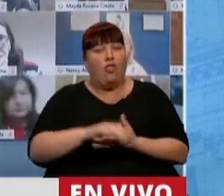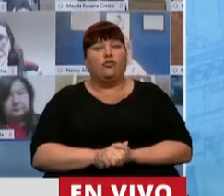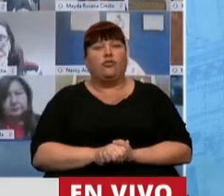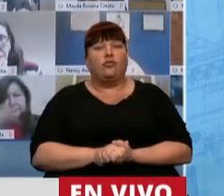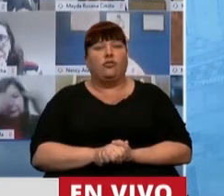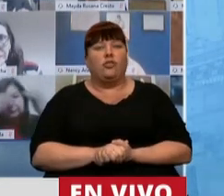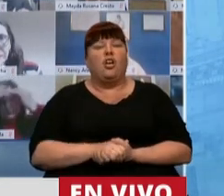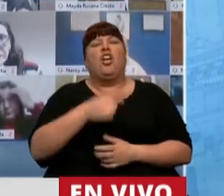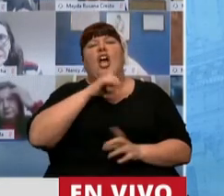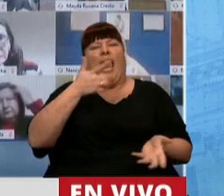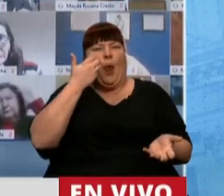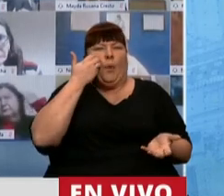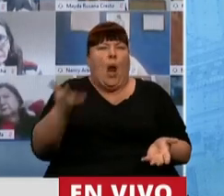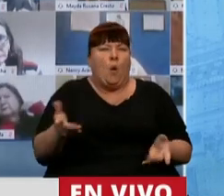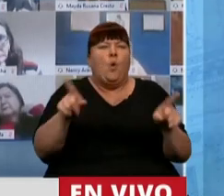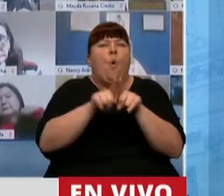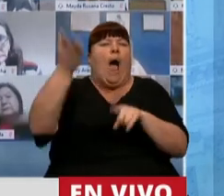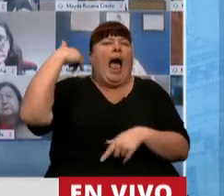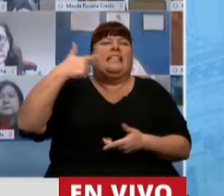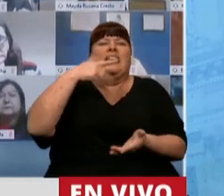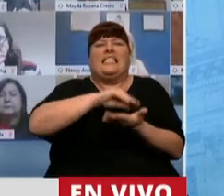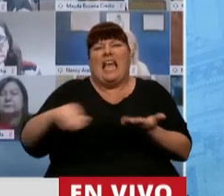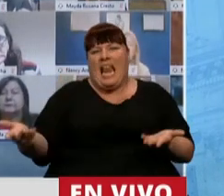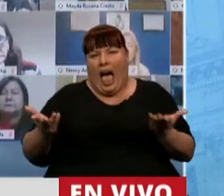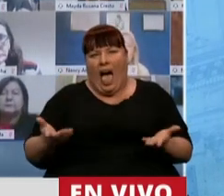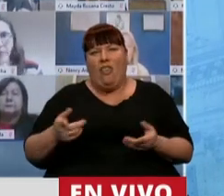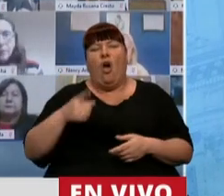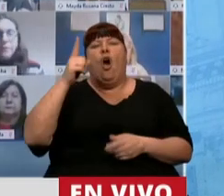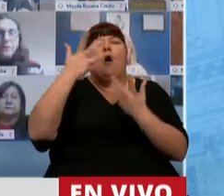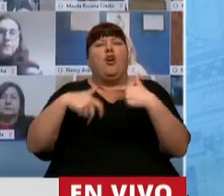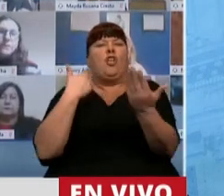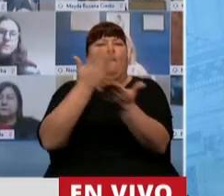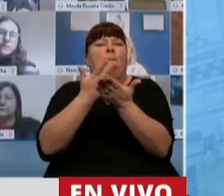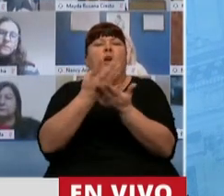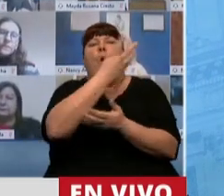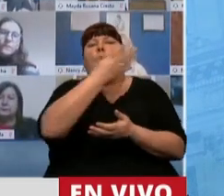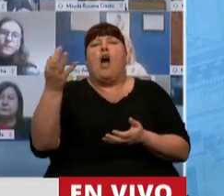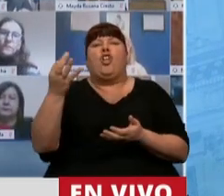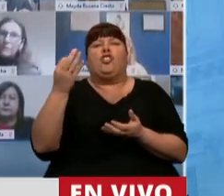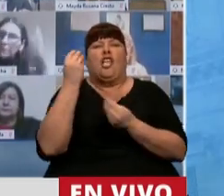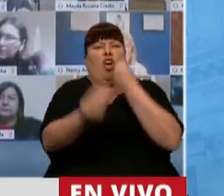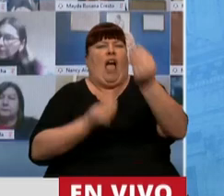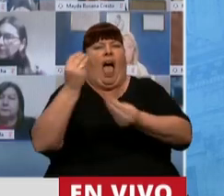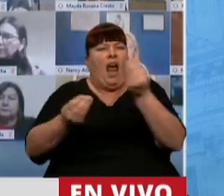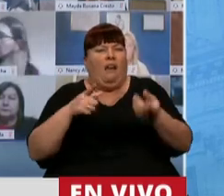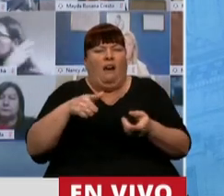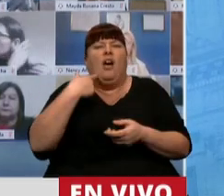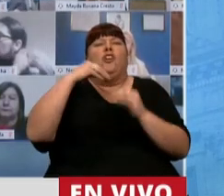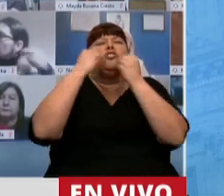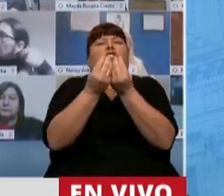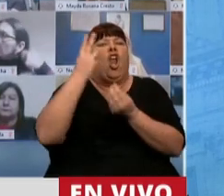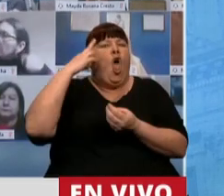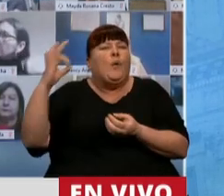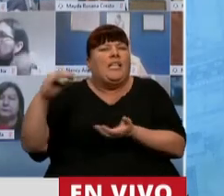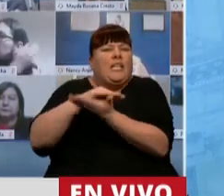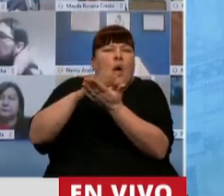no pase la vergüenza de lo que pasó en senadores, donde entra un proyecto con 400 cargos, lo llevan a 900